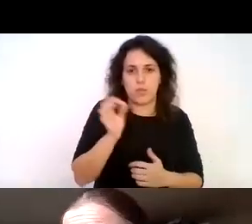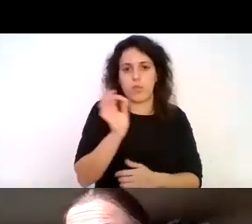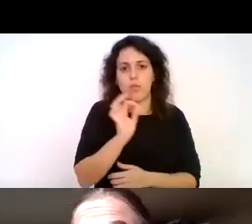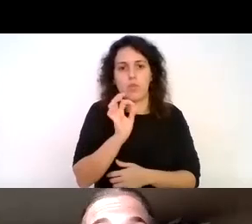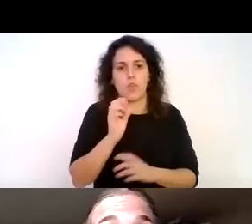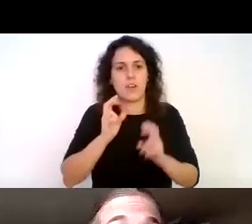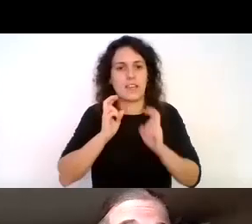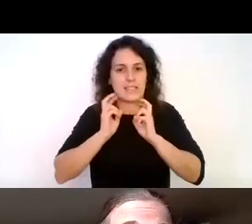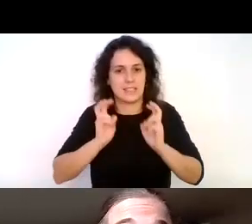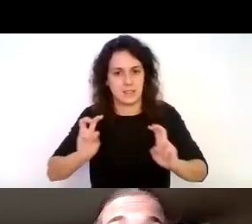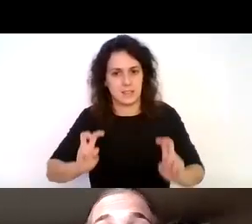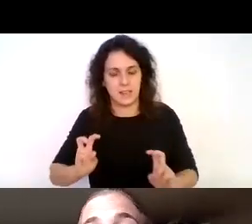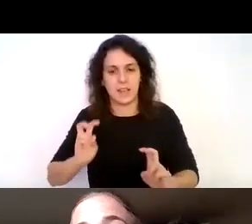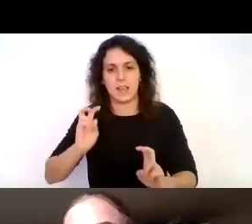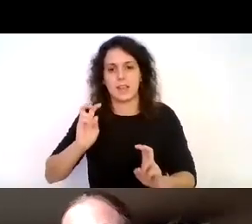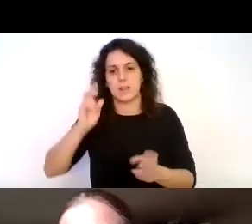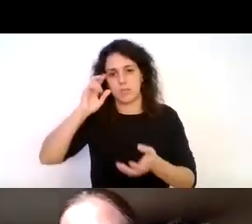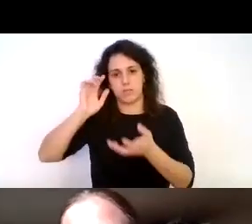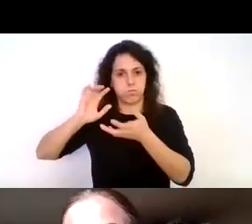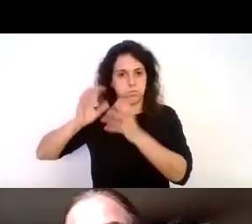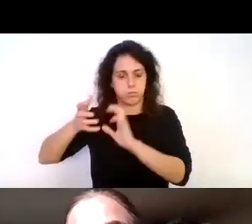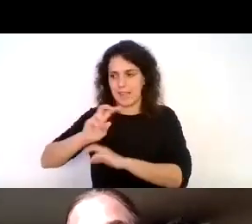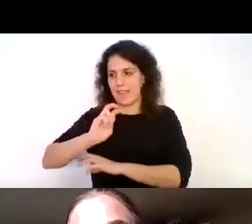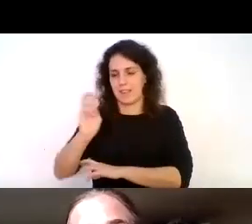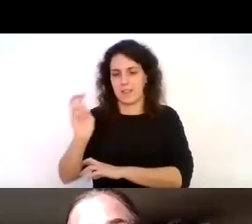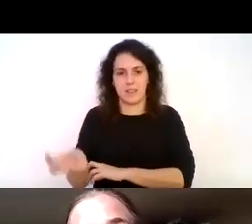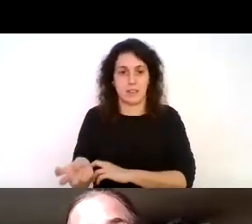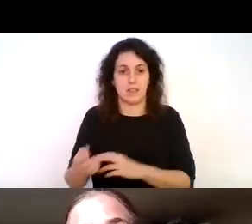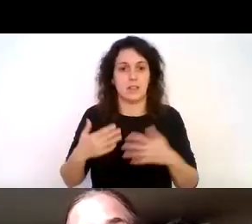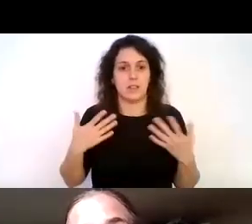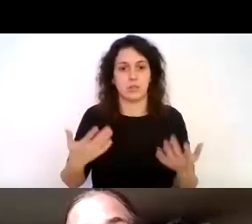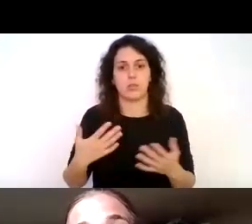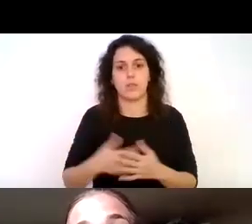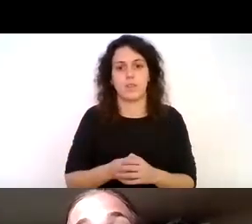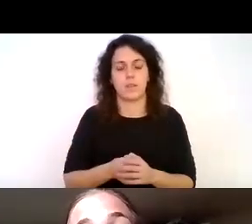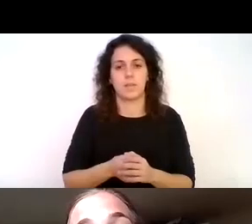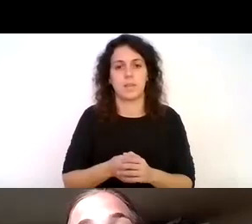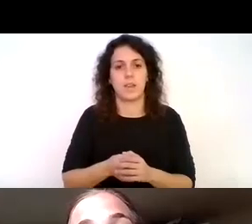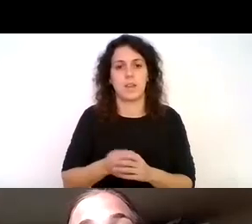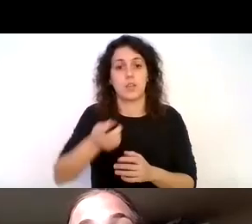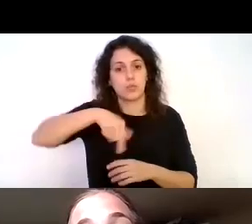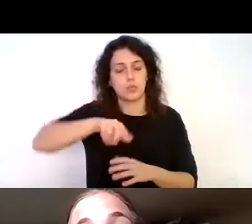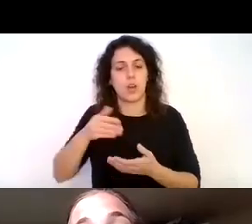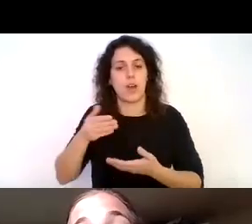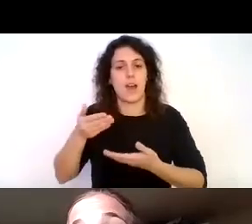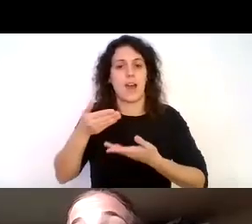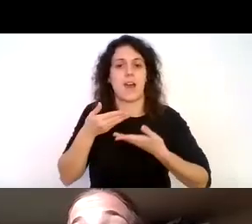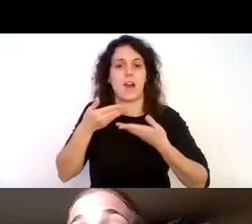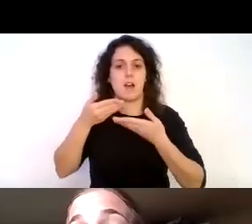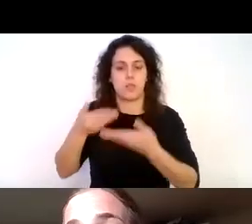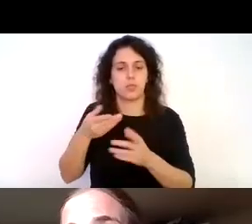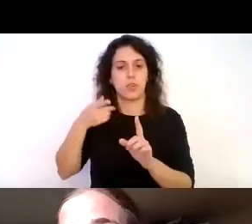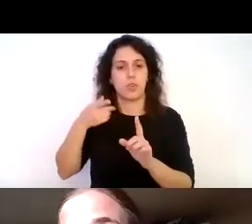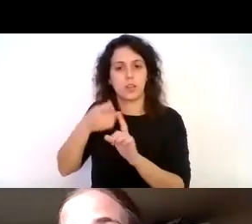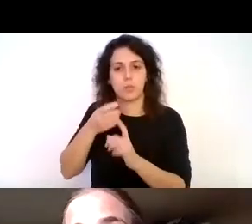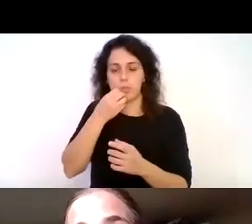estrés de traumas etcétera entonces ayudamos en tener un buen